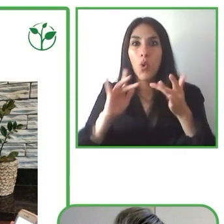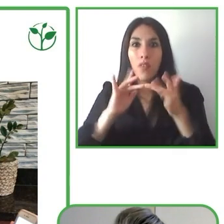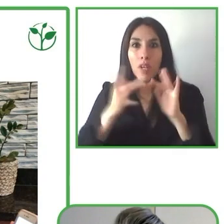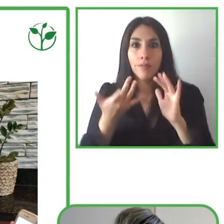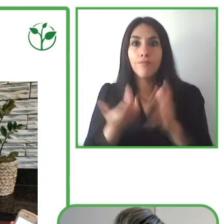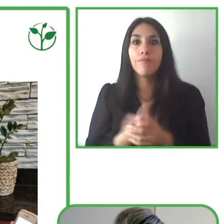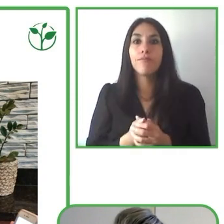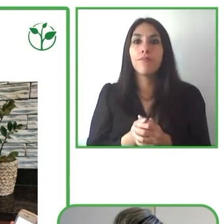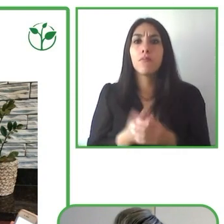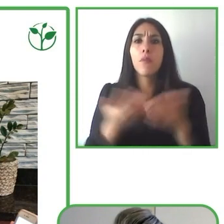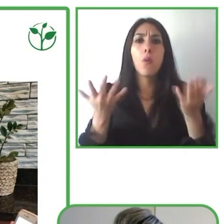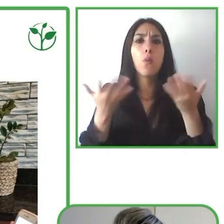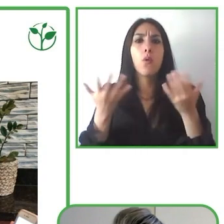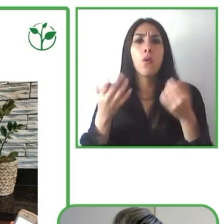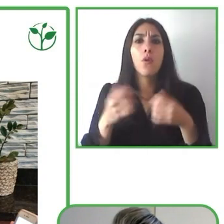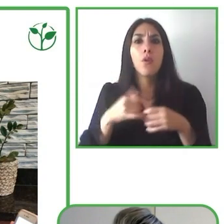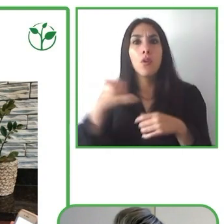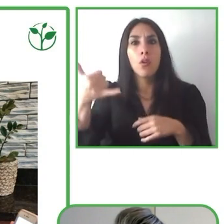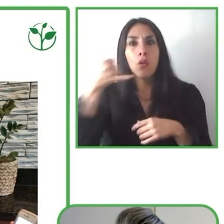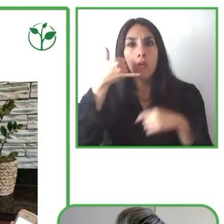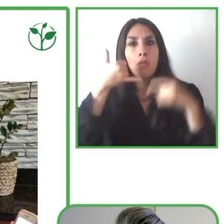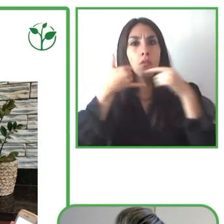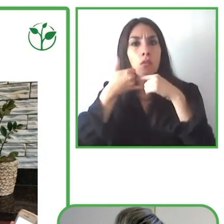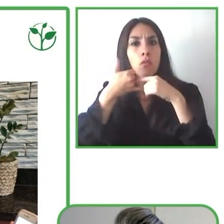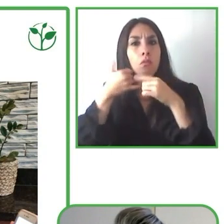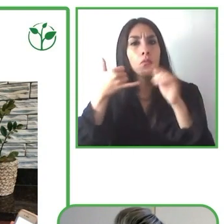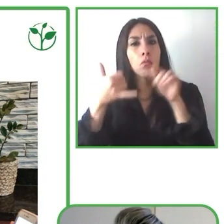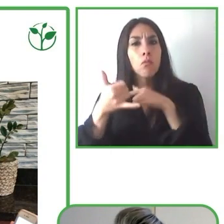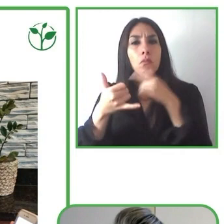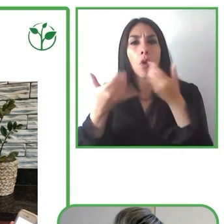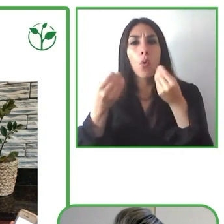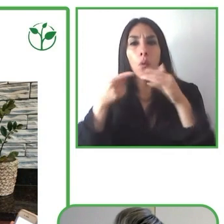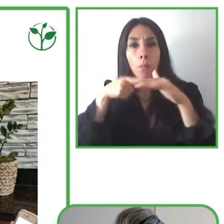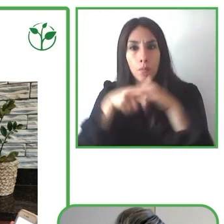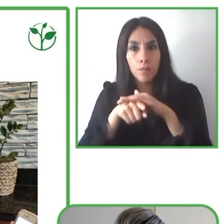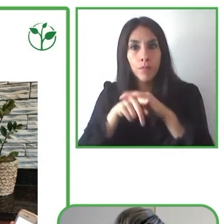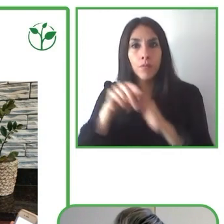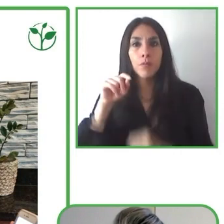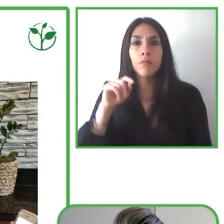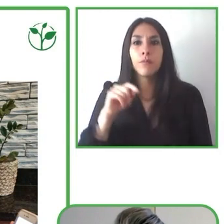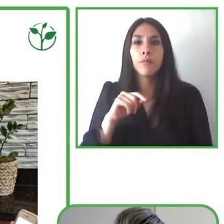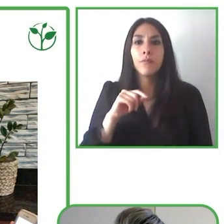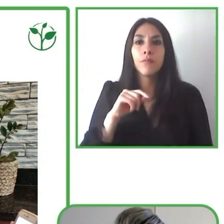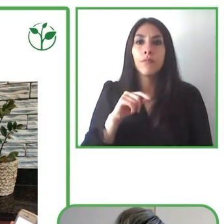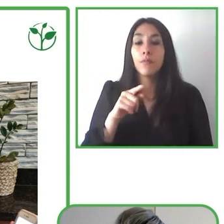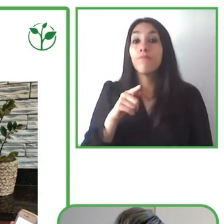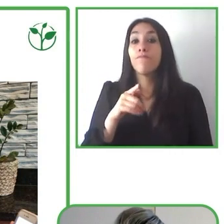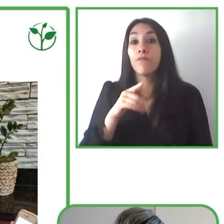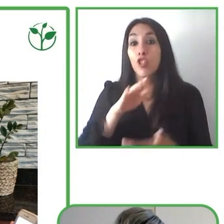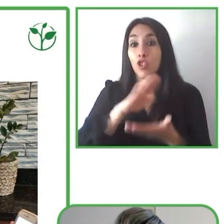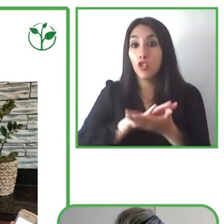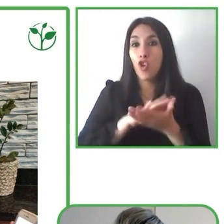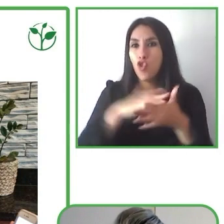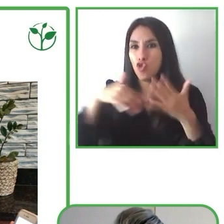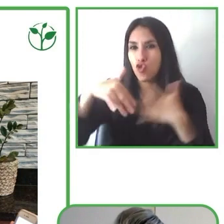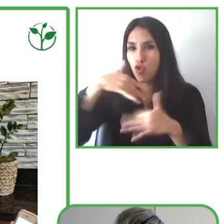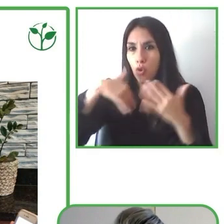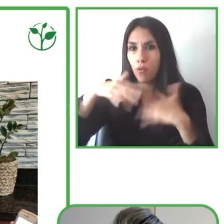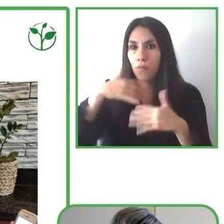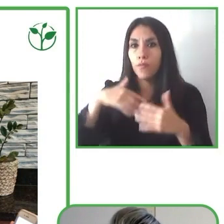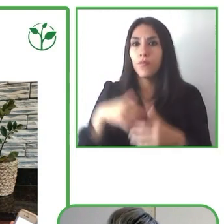través del teléfono móvil, principalmente en las clases sociales más empobrecidas.